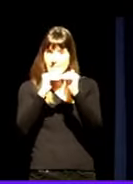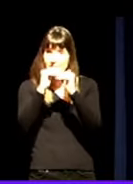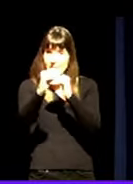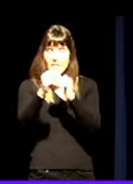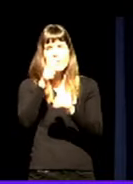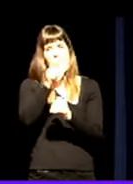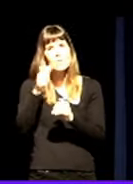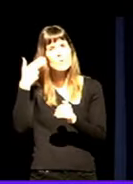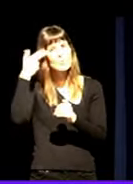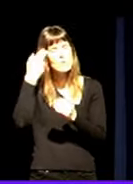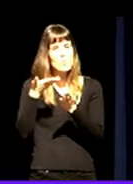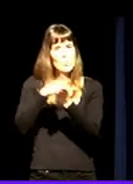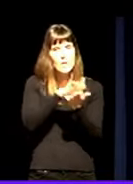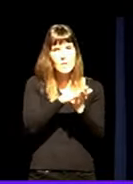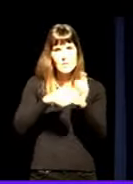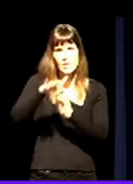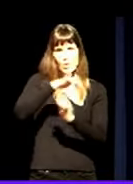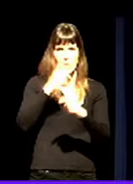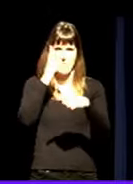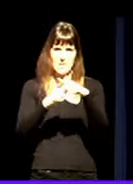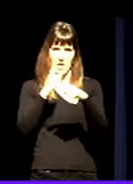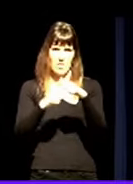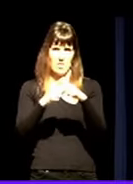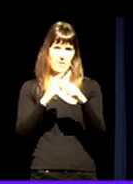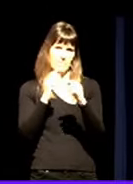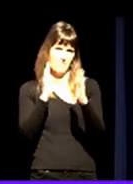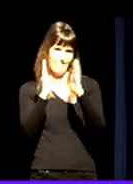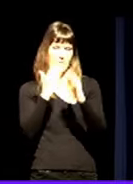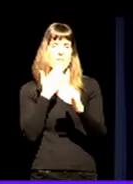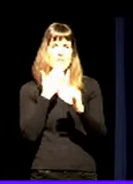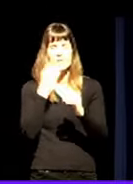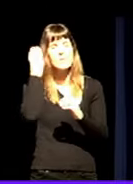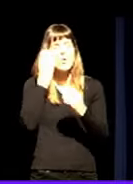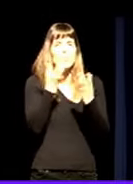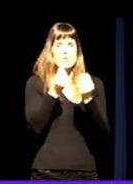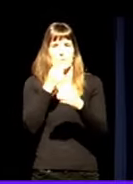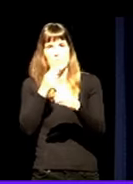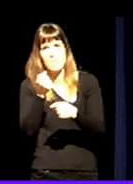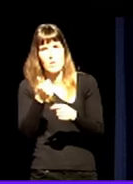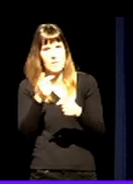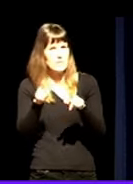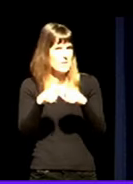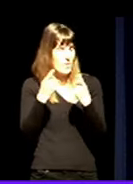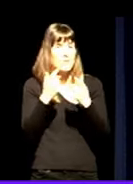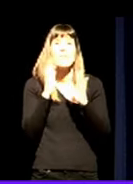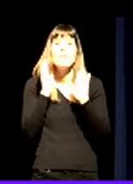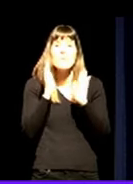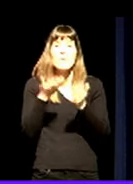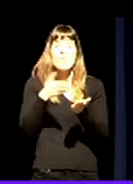mitad de las muertes por suicidio que ocurren en nuestro entorno. La mitad. Podemos pensar que son muchas o pocas. Es la primera causa de muerte no natural.